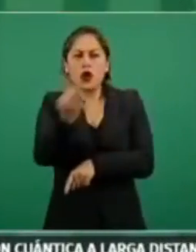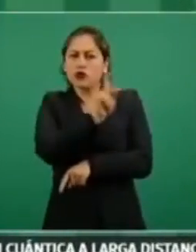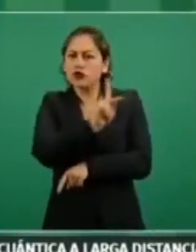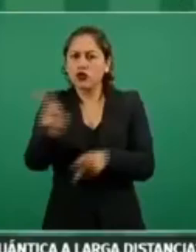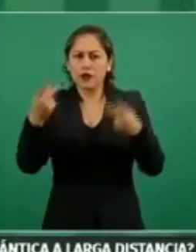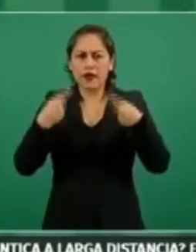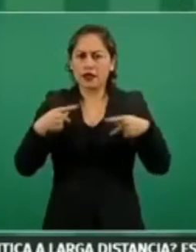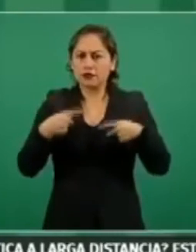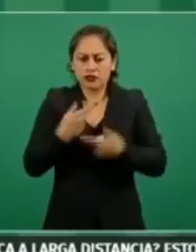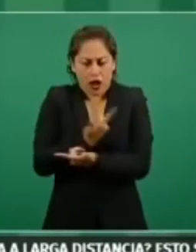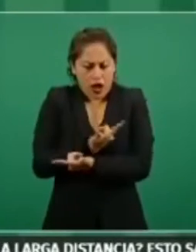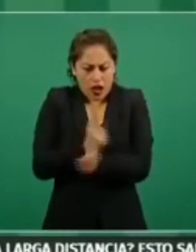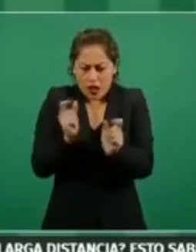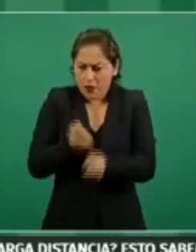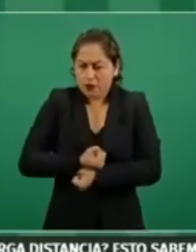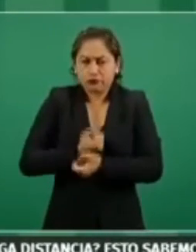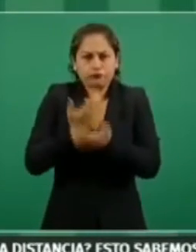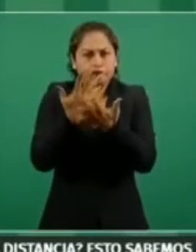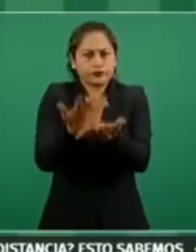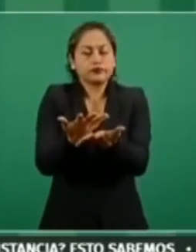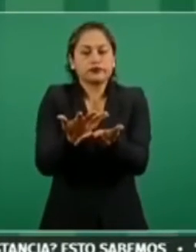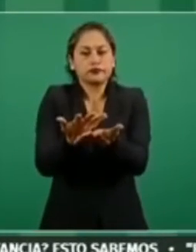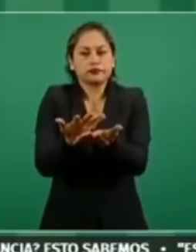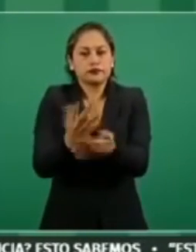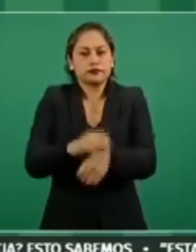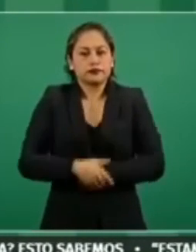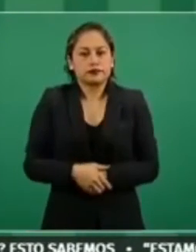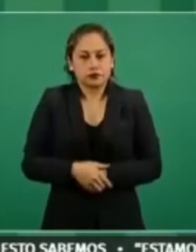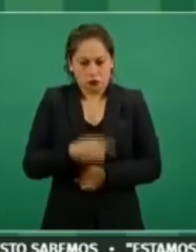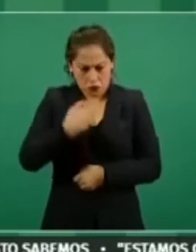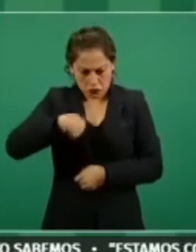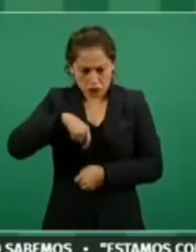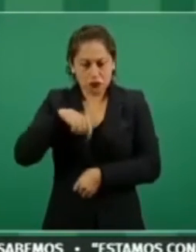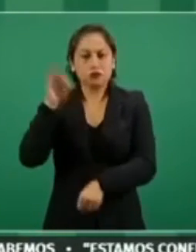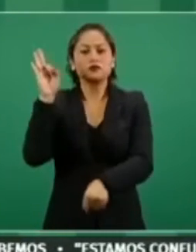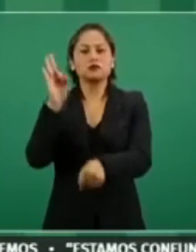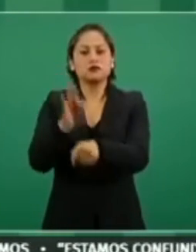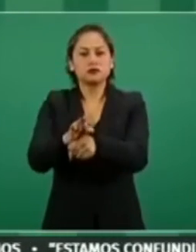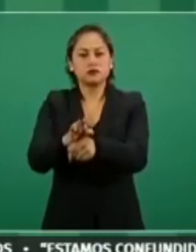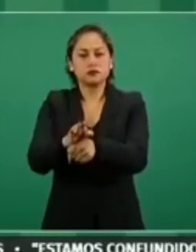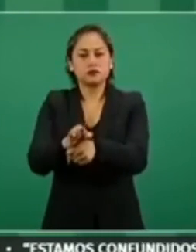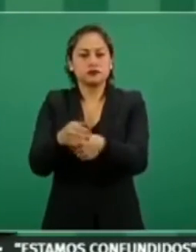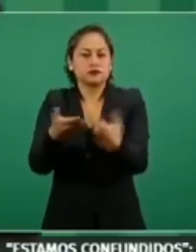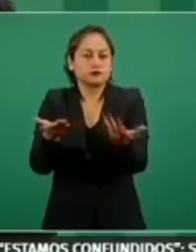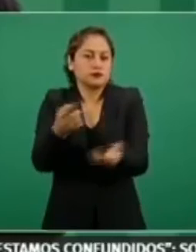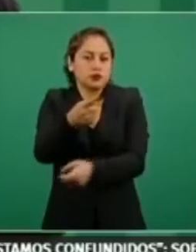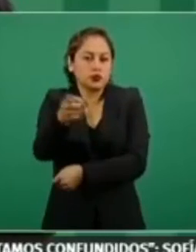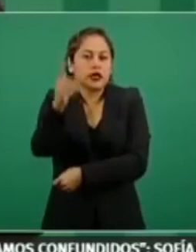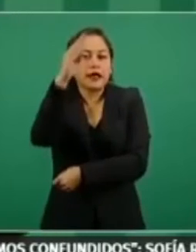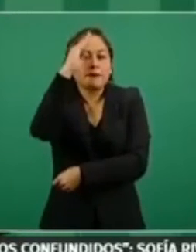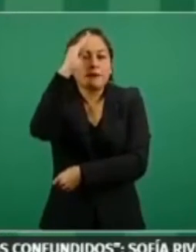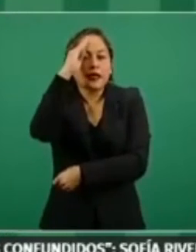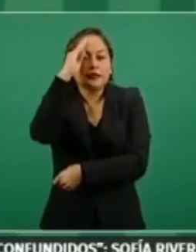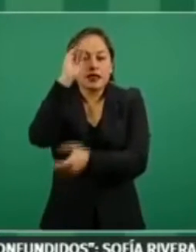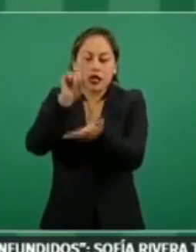Pero imagínense que Twitter, como empresa,